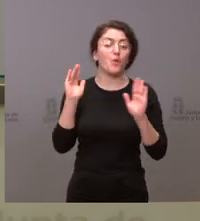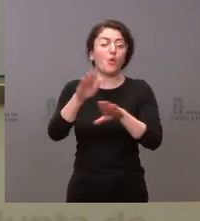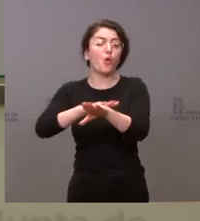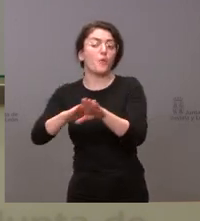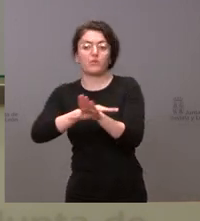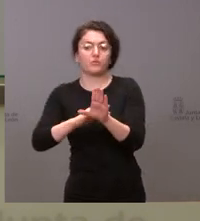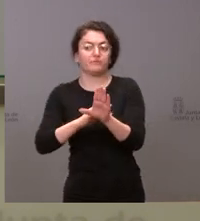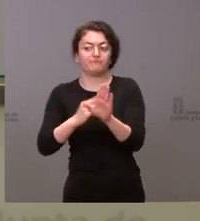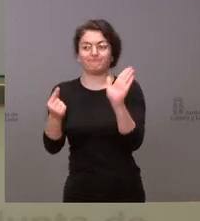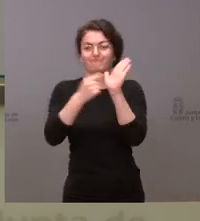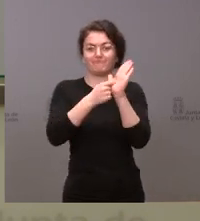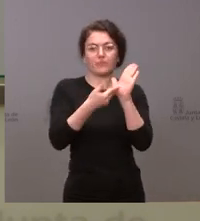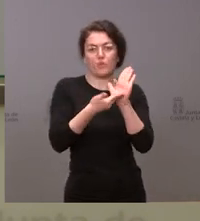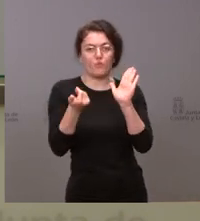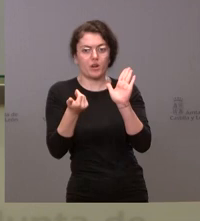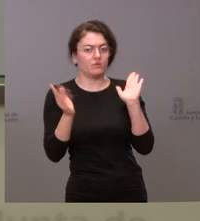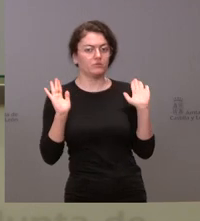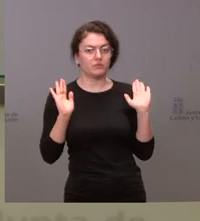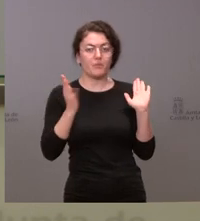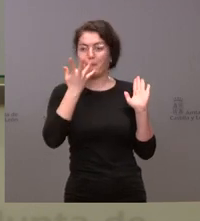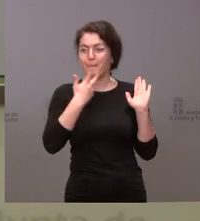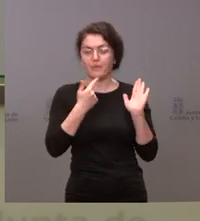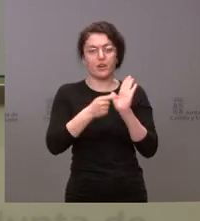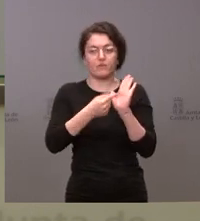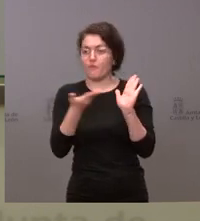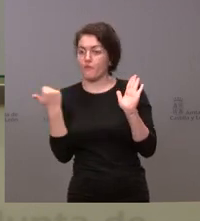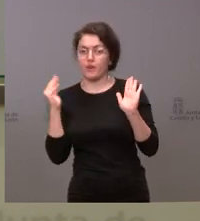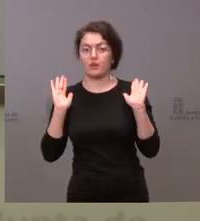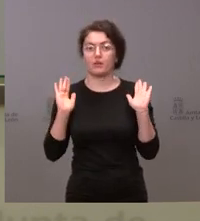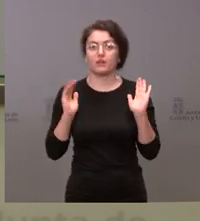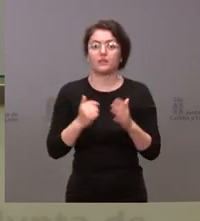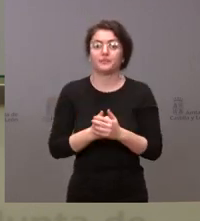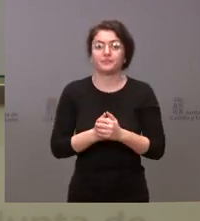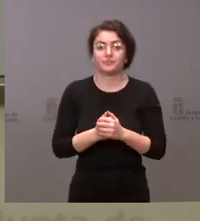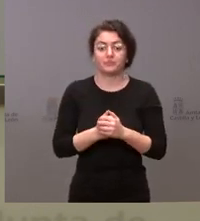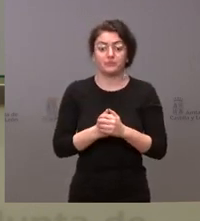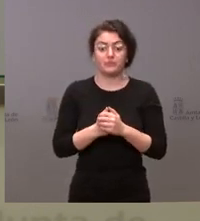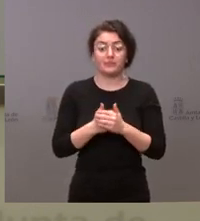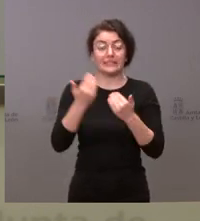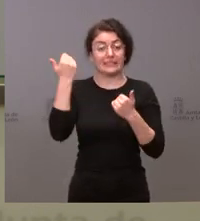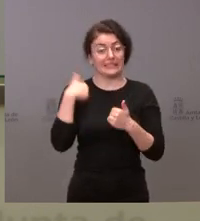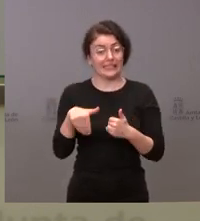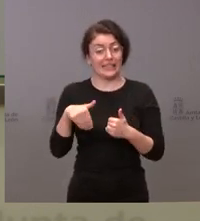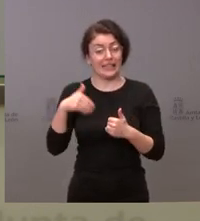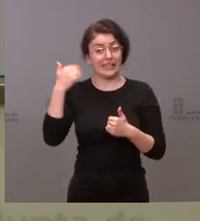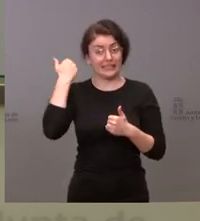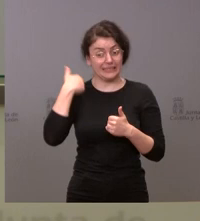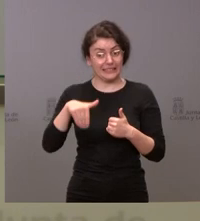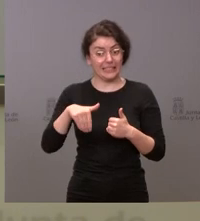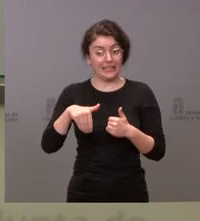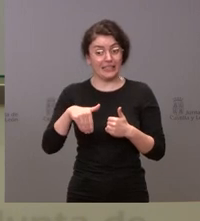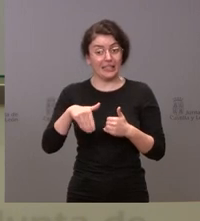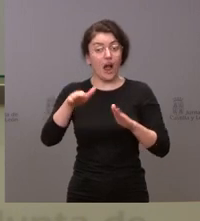no hablar de ello en su momento. Decidió no incorporarlo, tal y como estaba ya convocada la